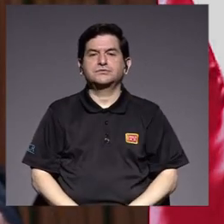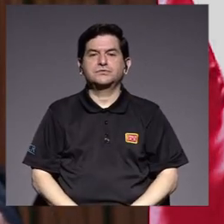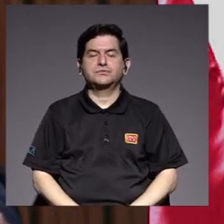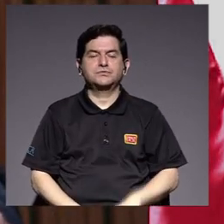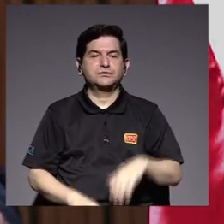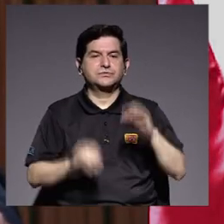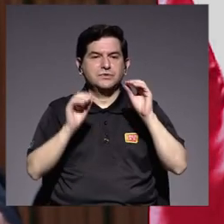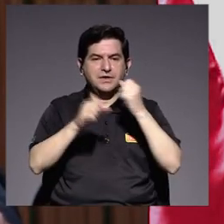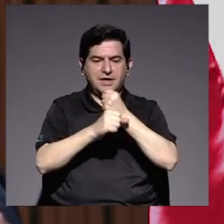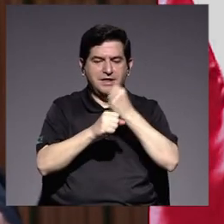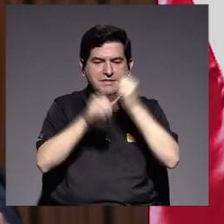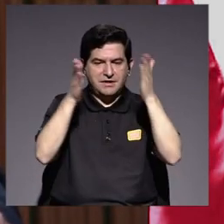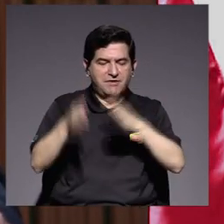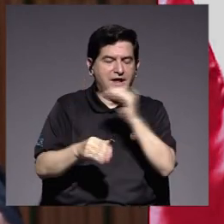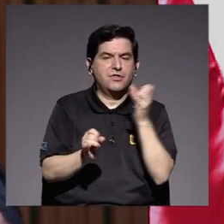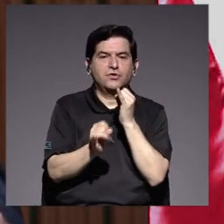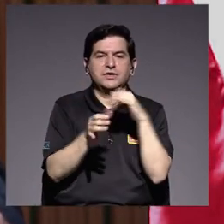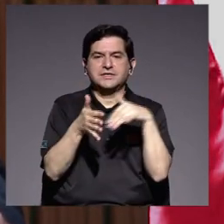estudiantes.